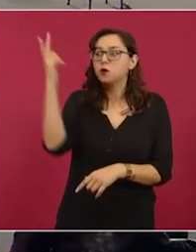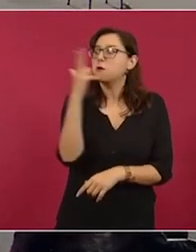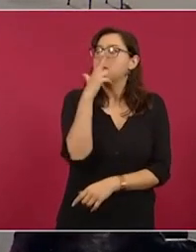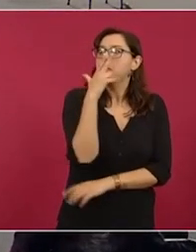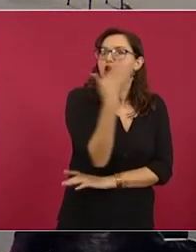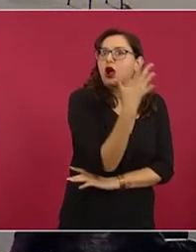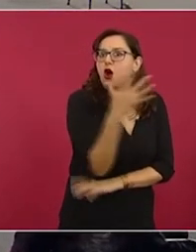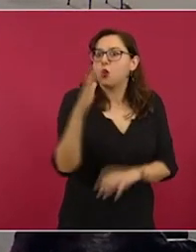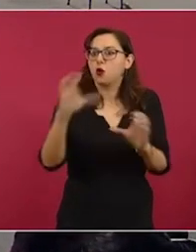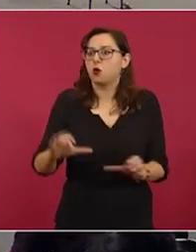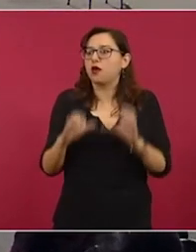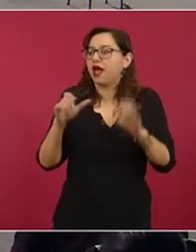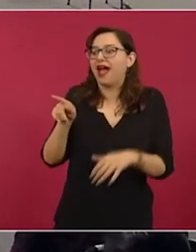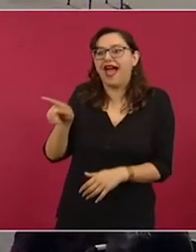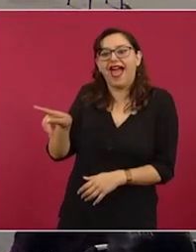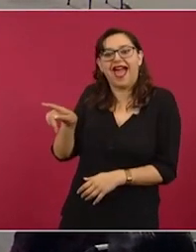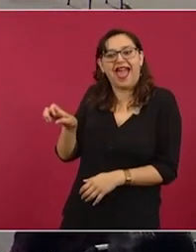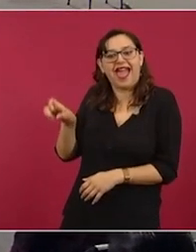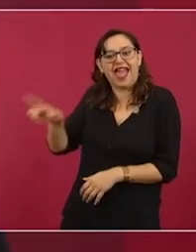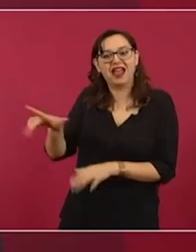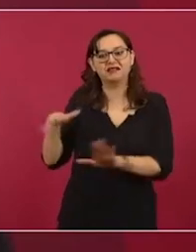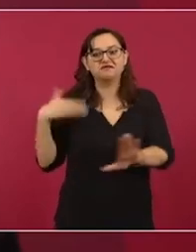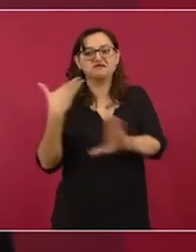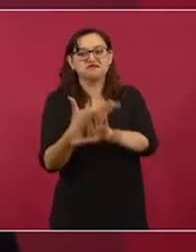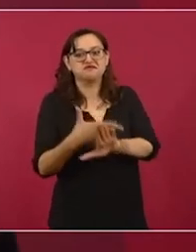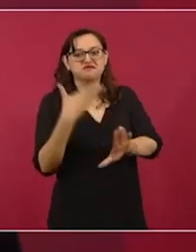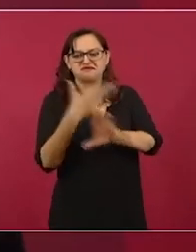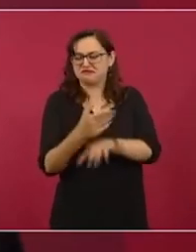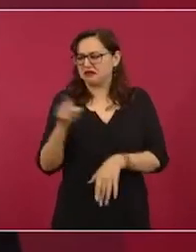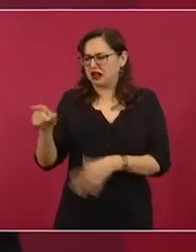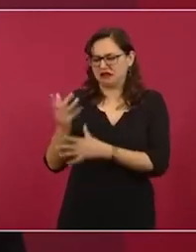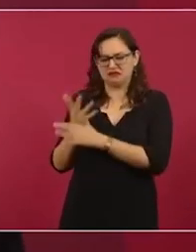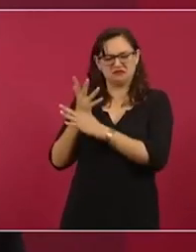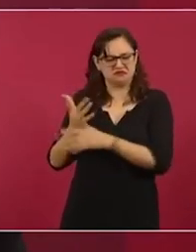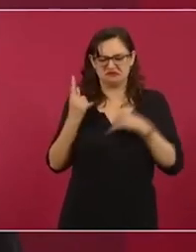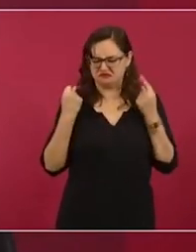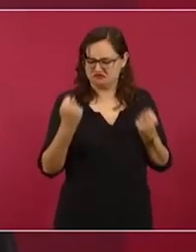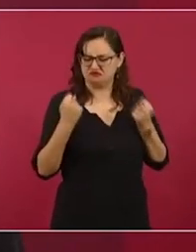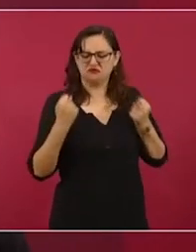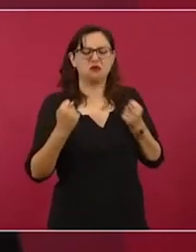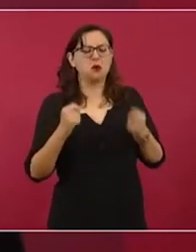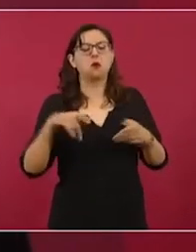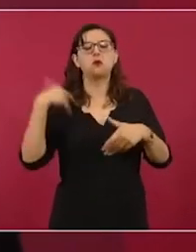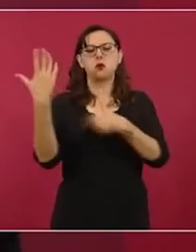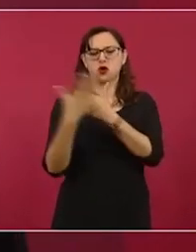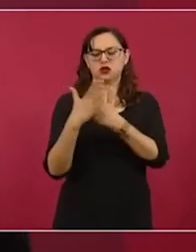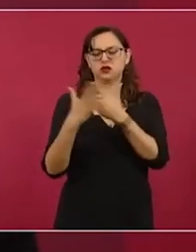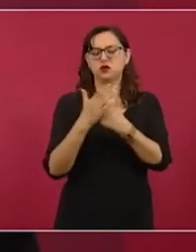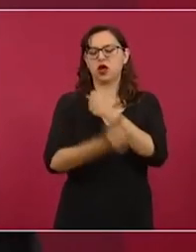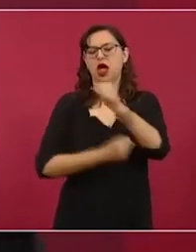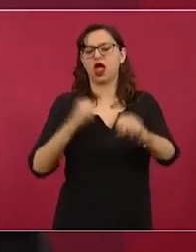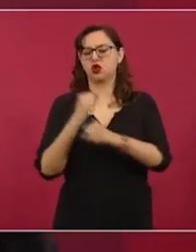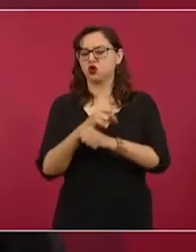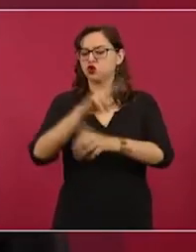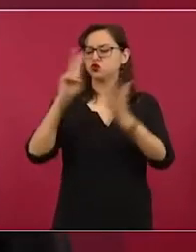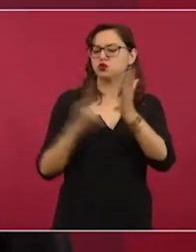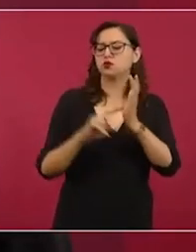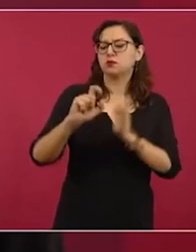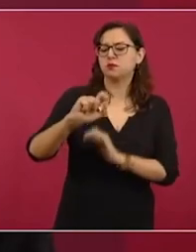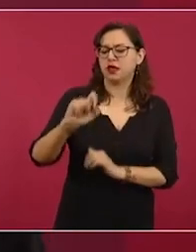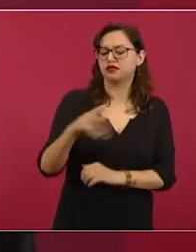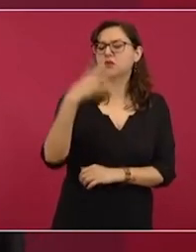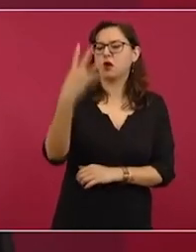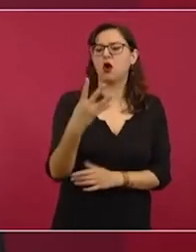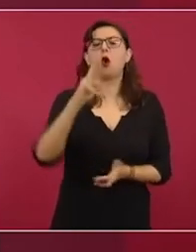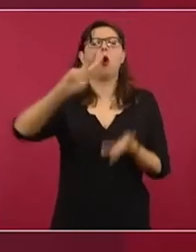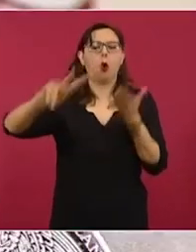que en 2024 se construya ahí el nuevo Aeropuerto Internacional de México. Cuadre dice que el vaso